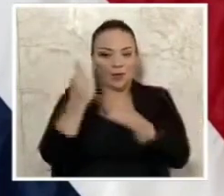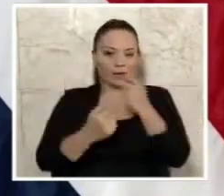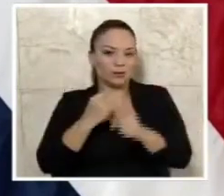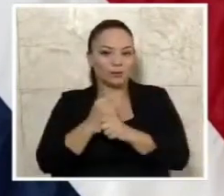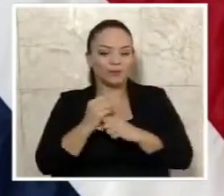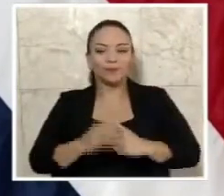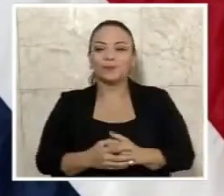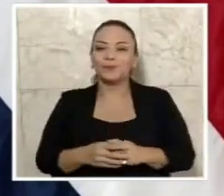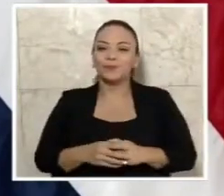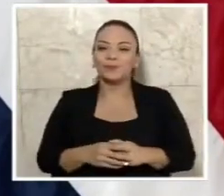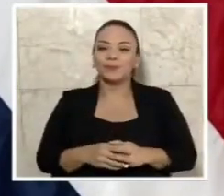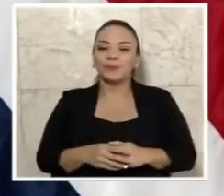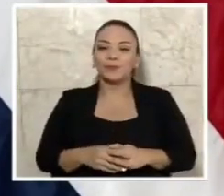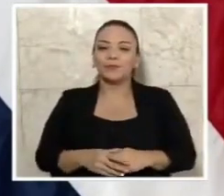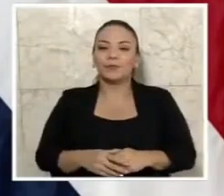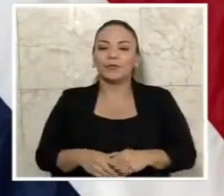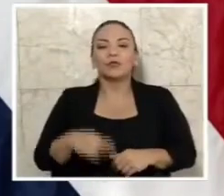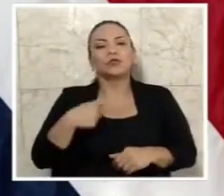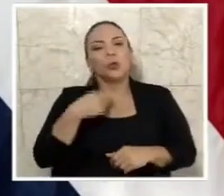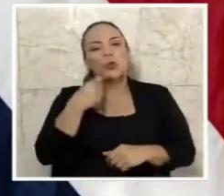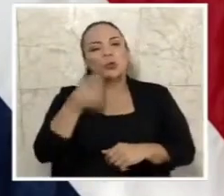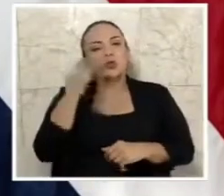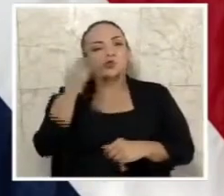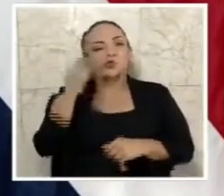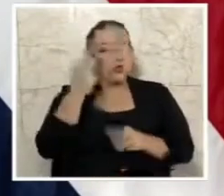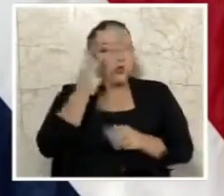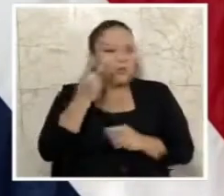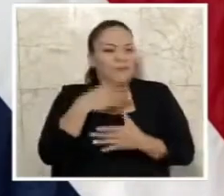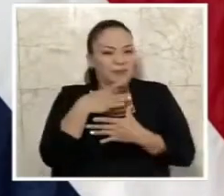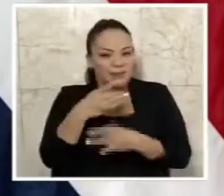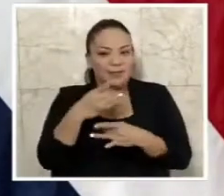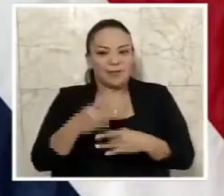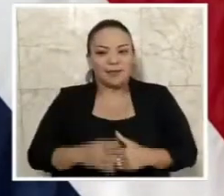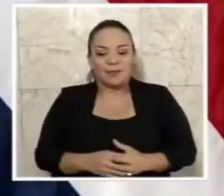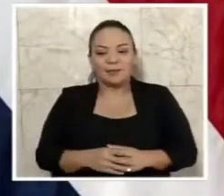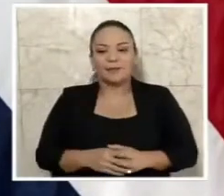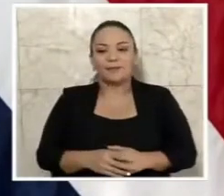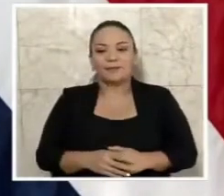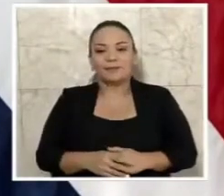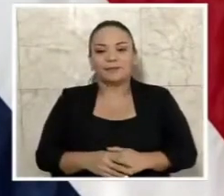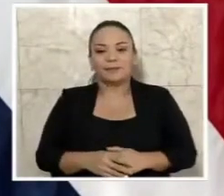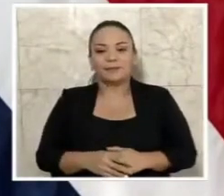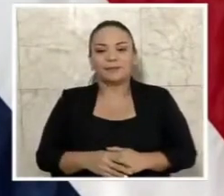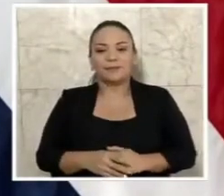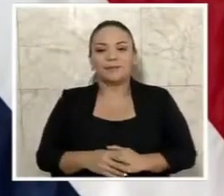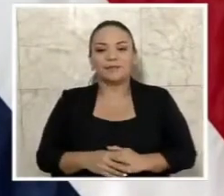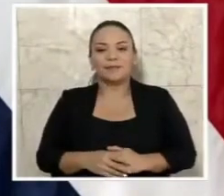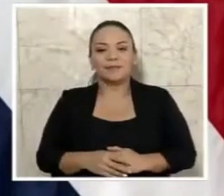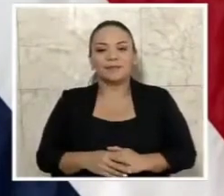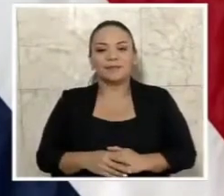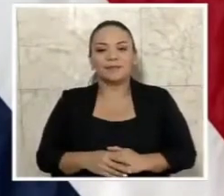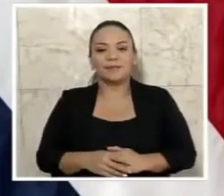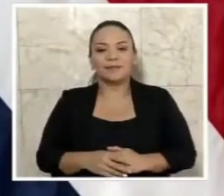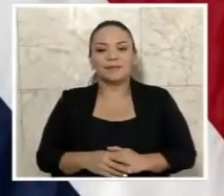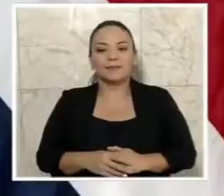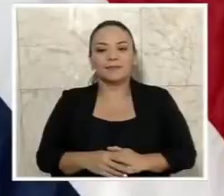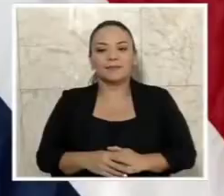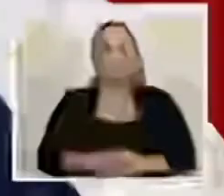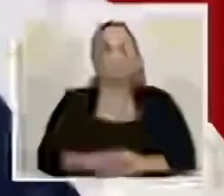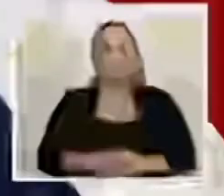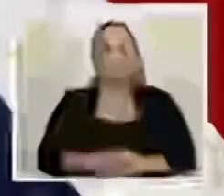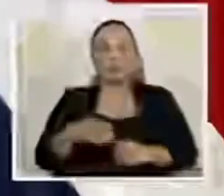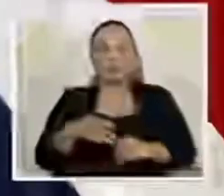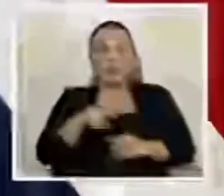quiero hacer una reflexión, compatriotas. Fíjense, cuando salió la noticia de que el